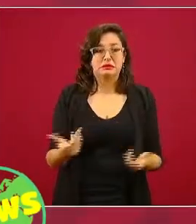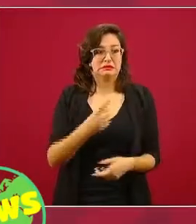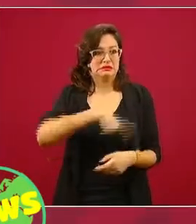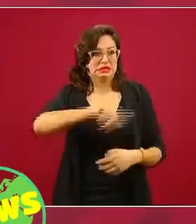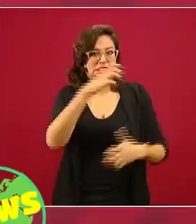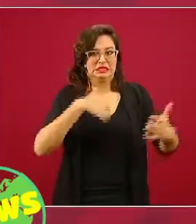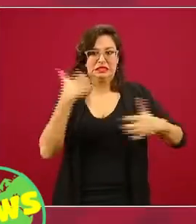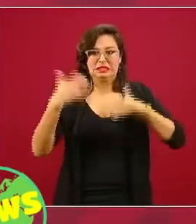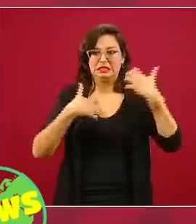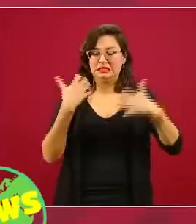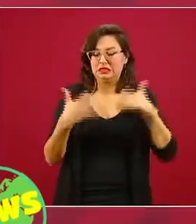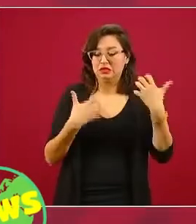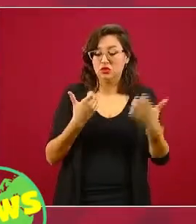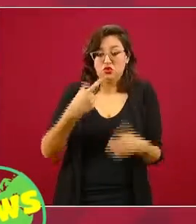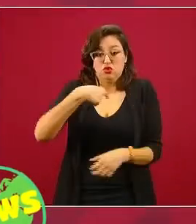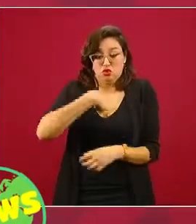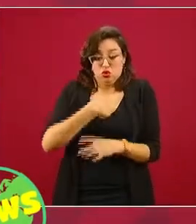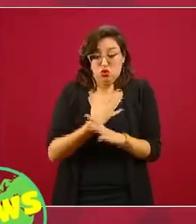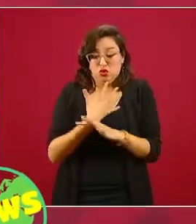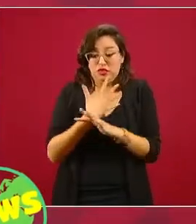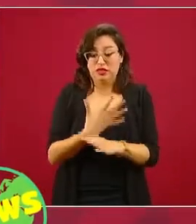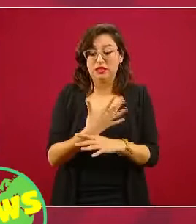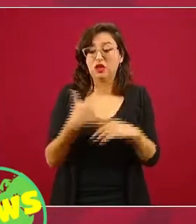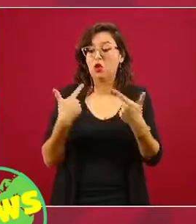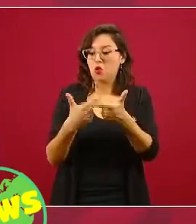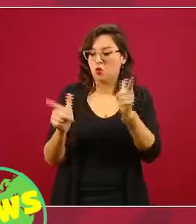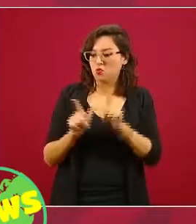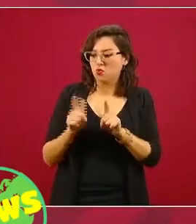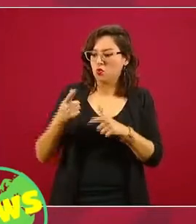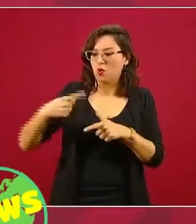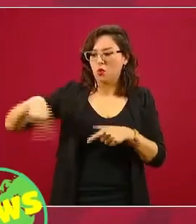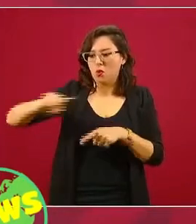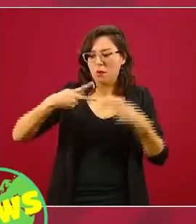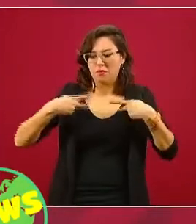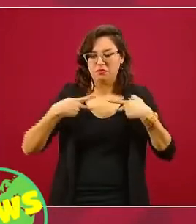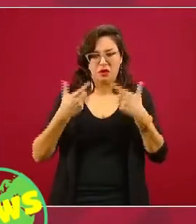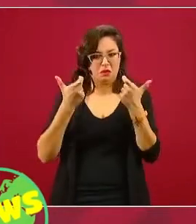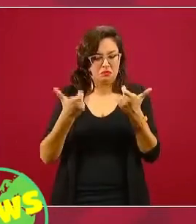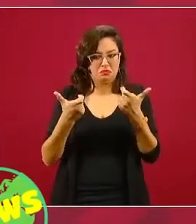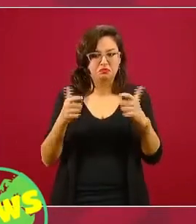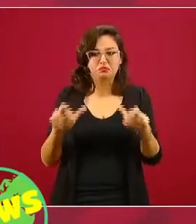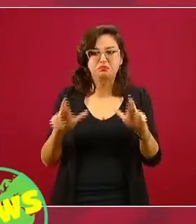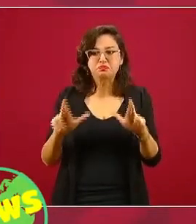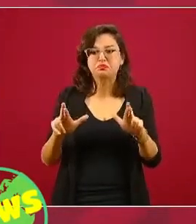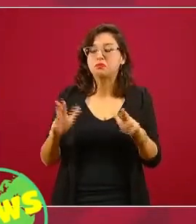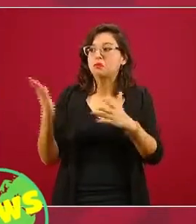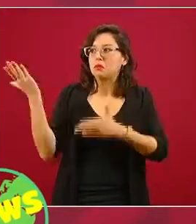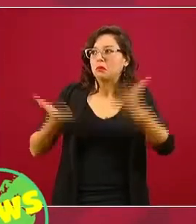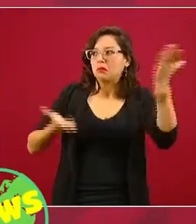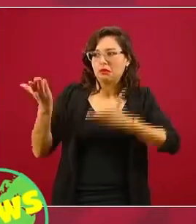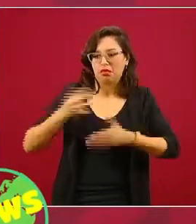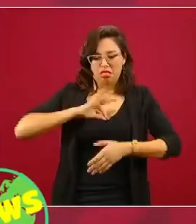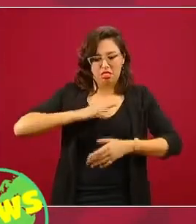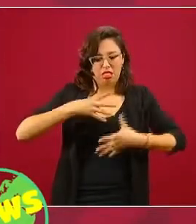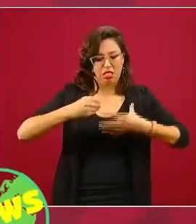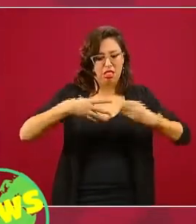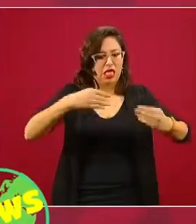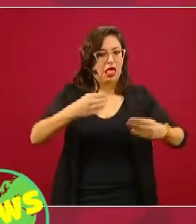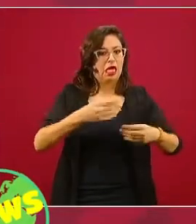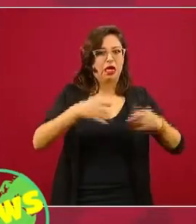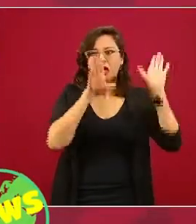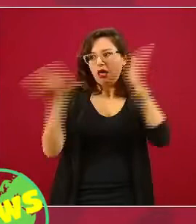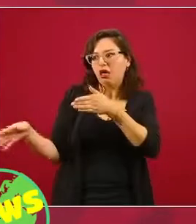que el COVID llegó en grupos socialmente adinerados, cuando el foco de atención es